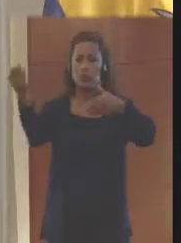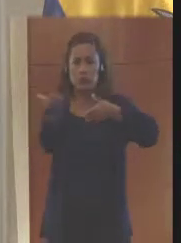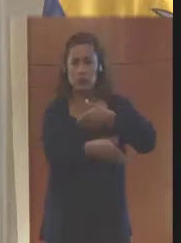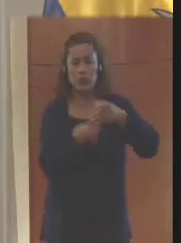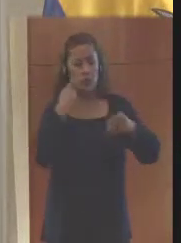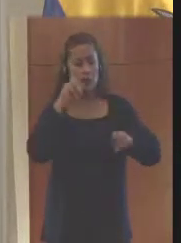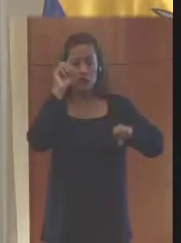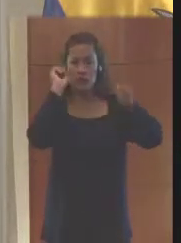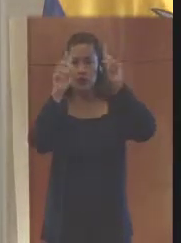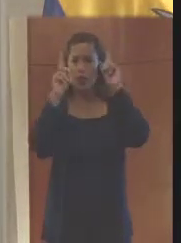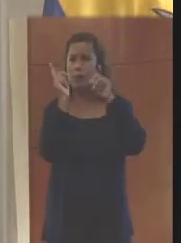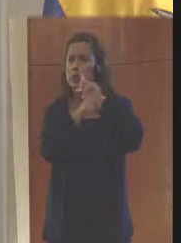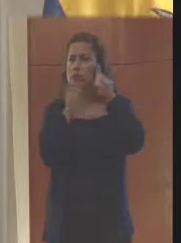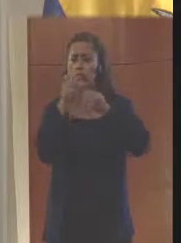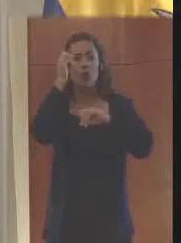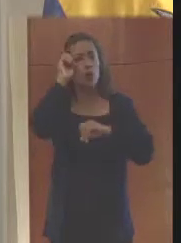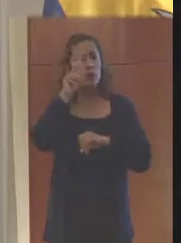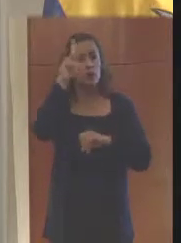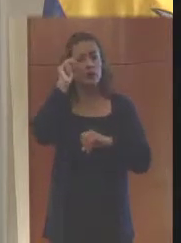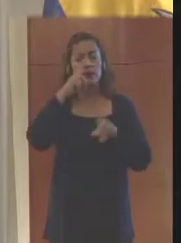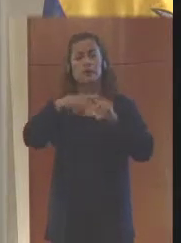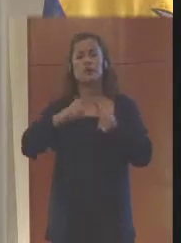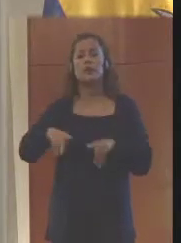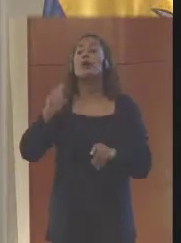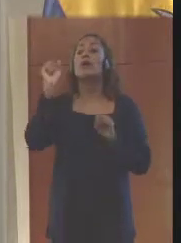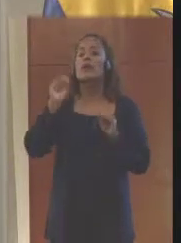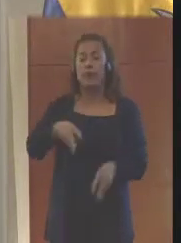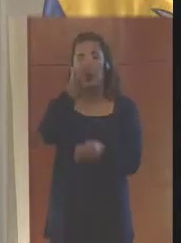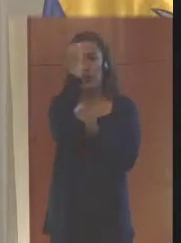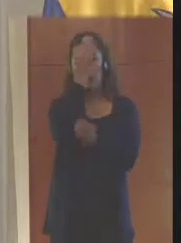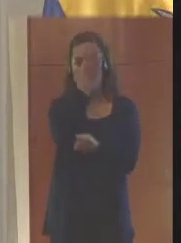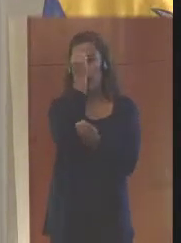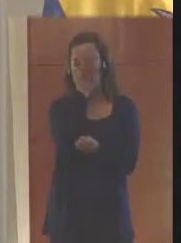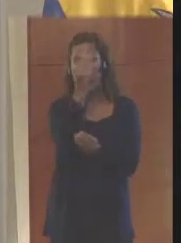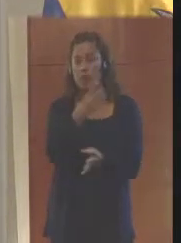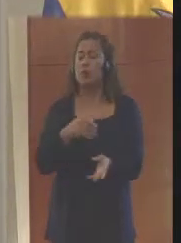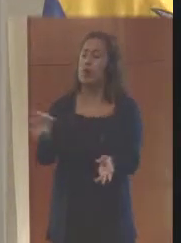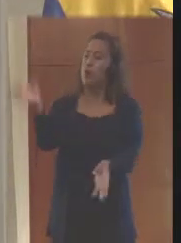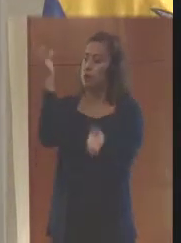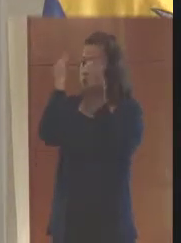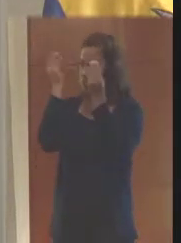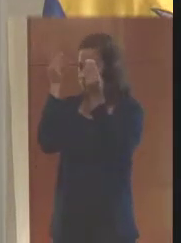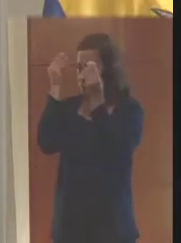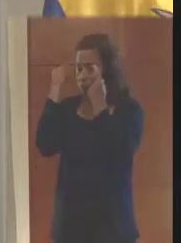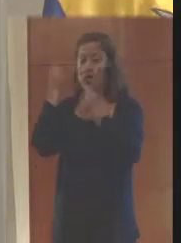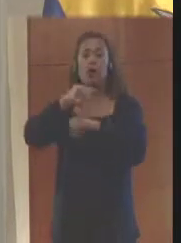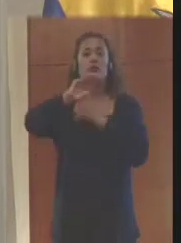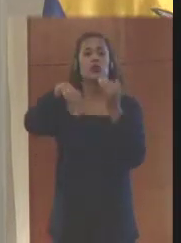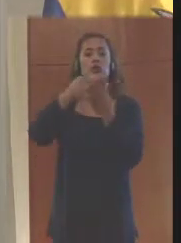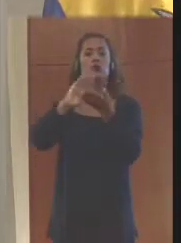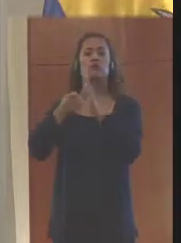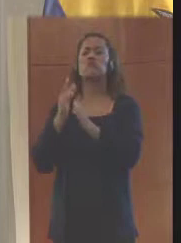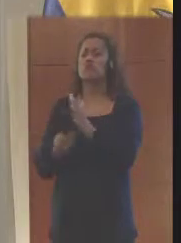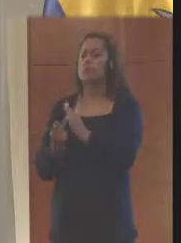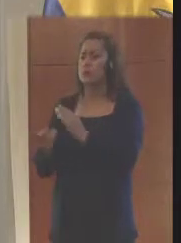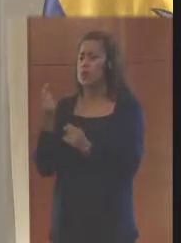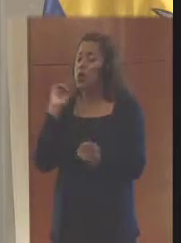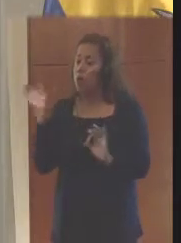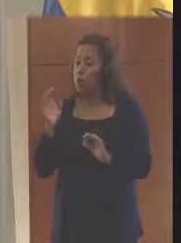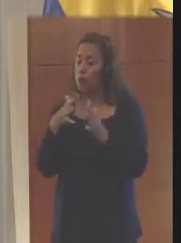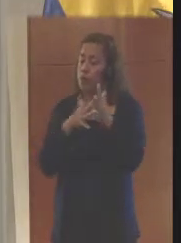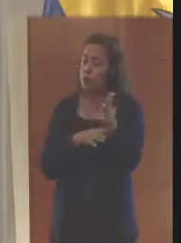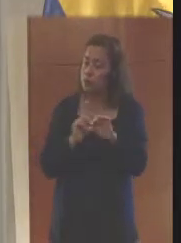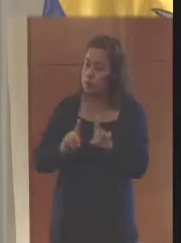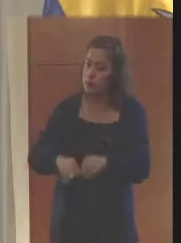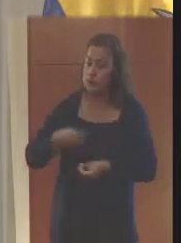parte de la industria, recibir información de sus preocupaciones por parte de la comunidad, mirar qué proyectos